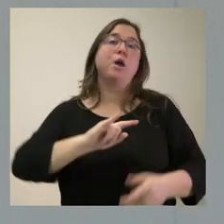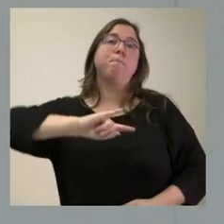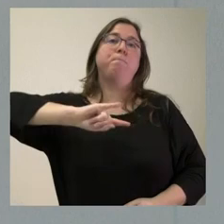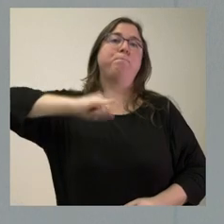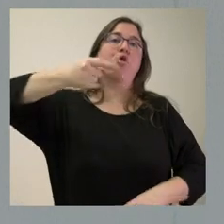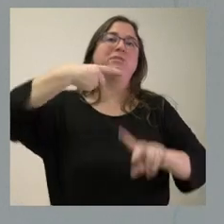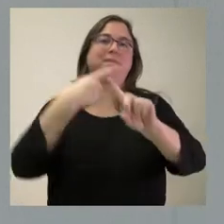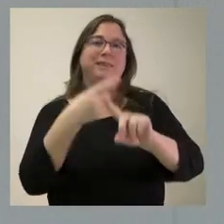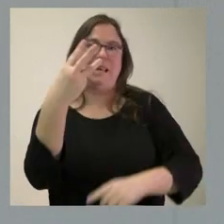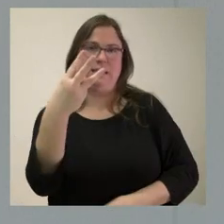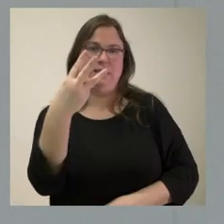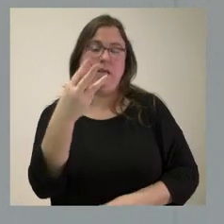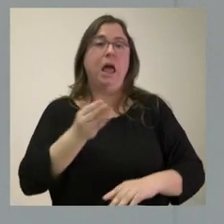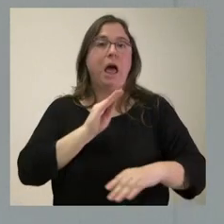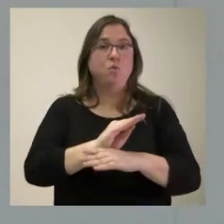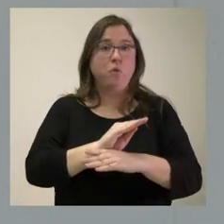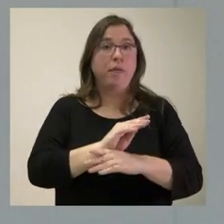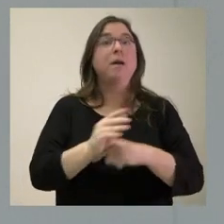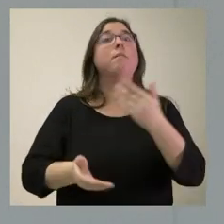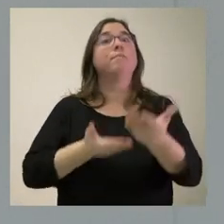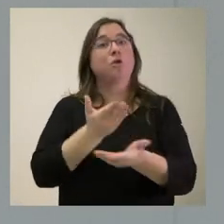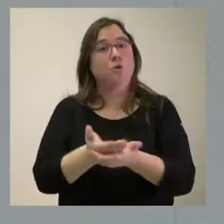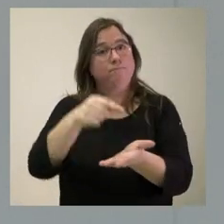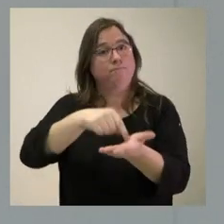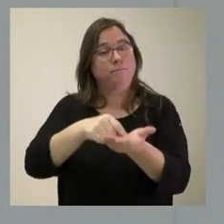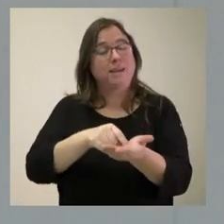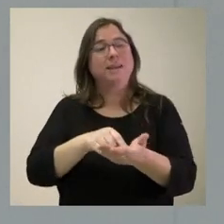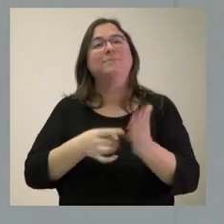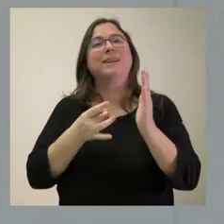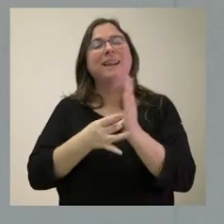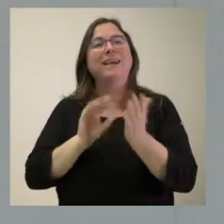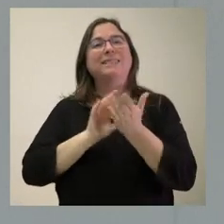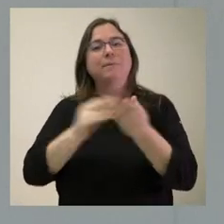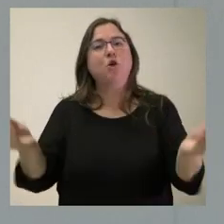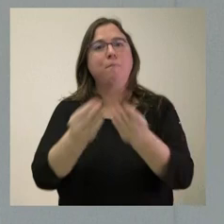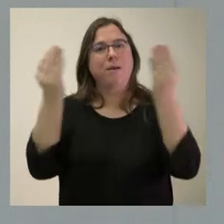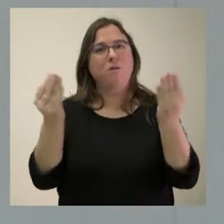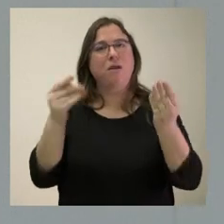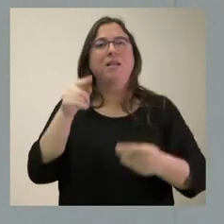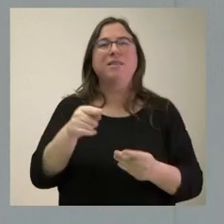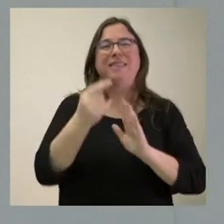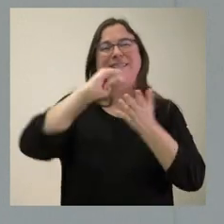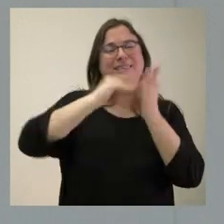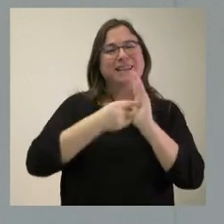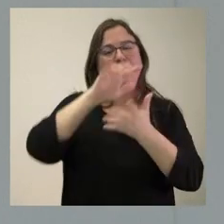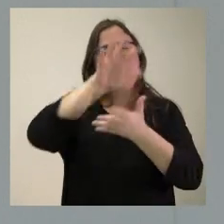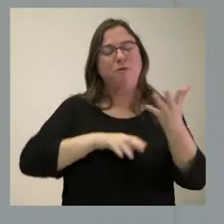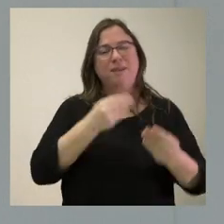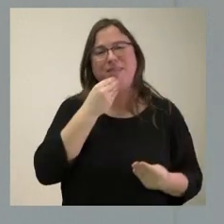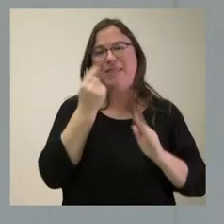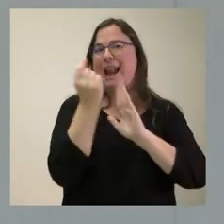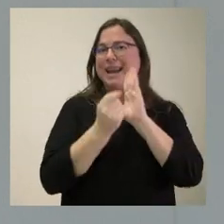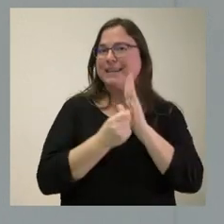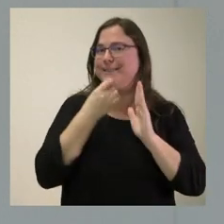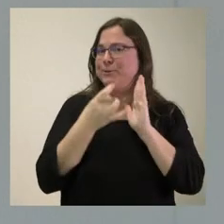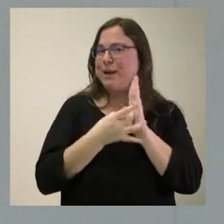exigimos como contrapartida que mejore la calidad en la prestación del servicio porque los informes técnicos no determinan que no está a la altura de los requisitos